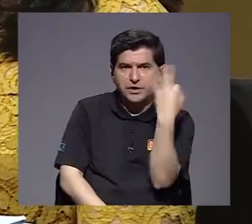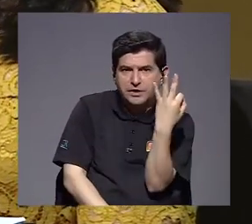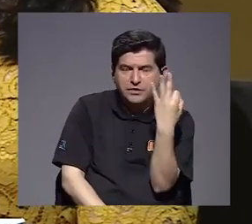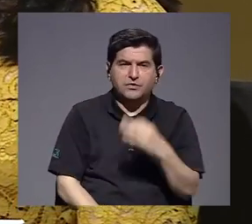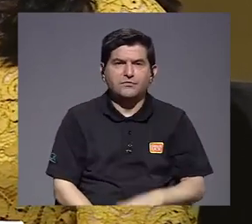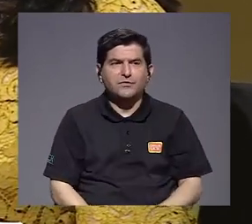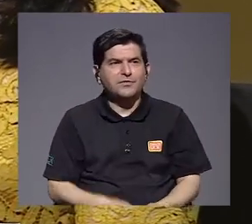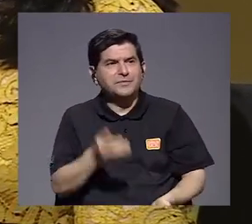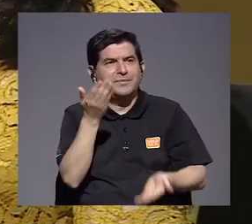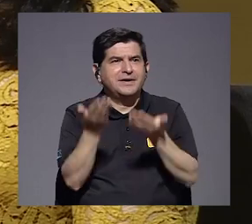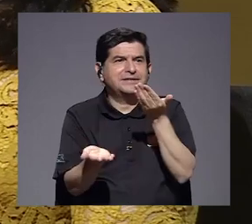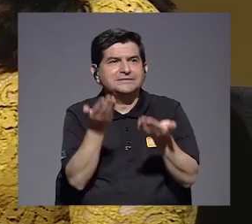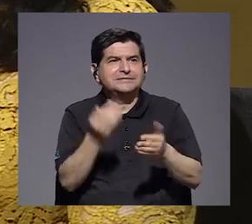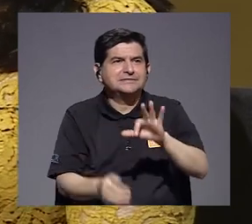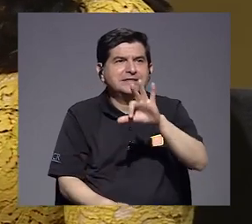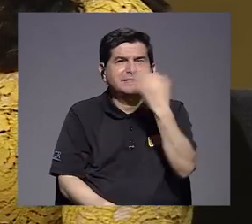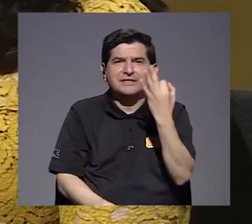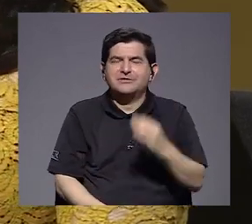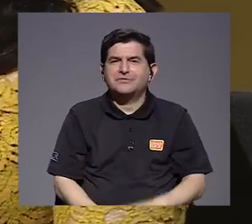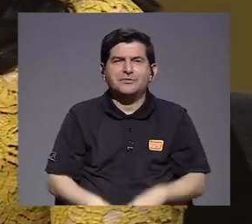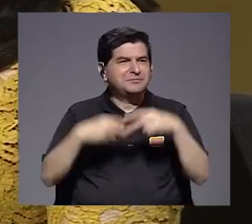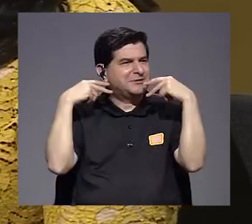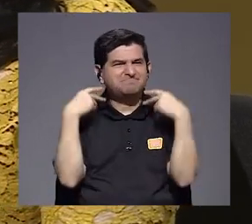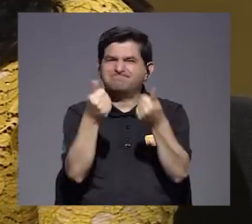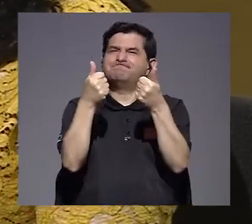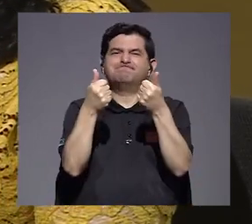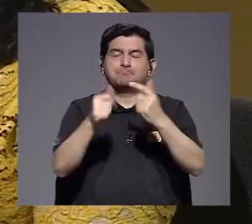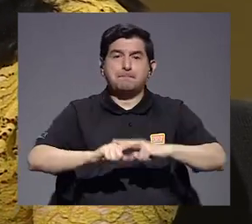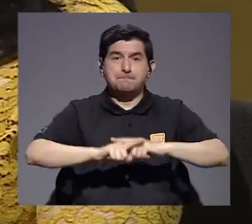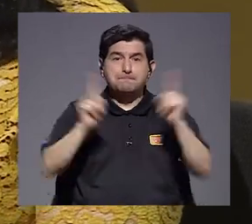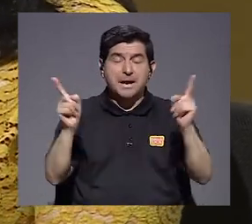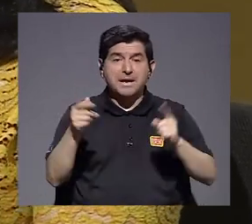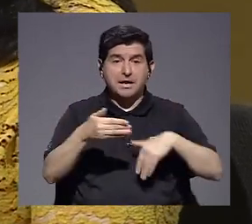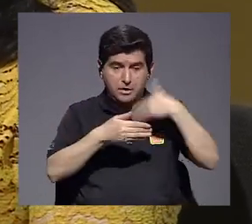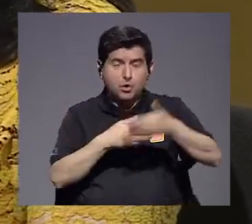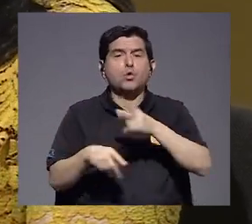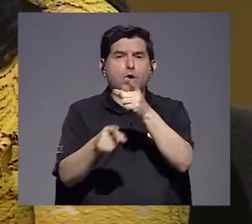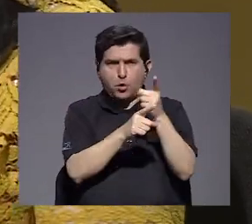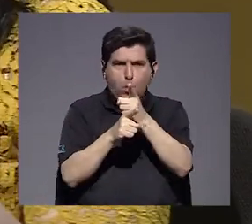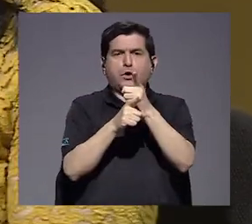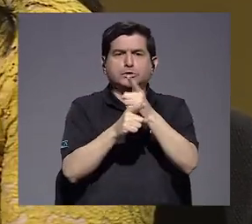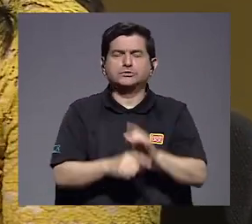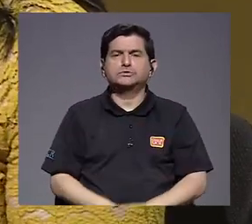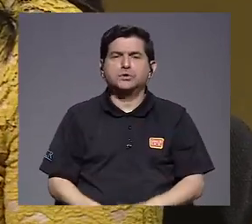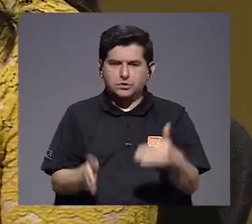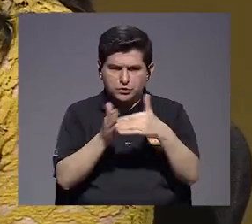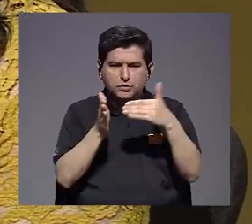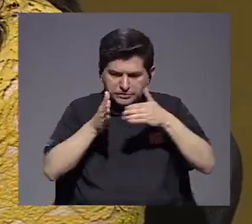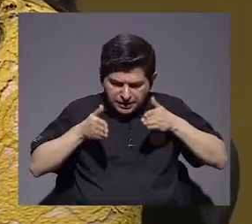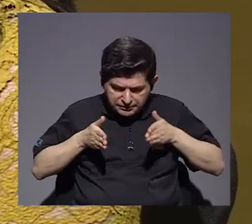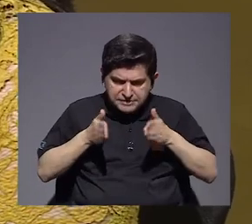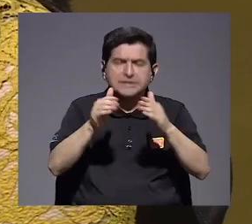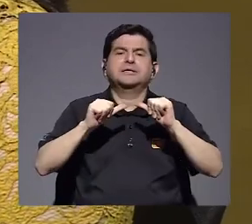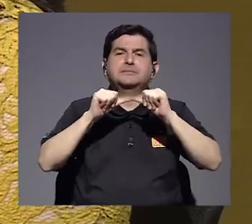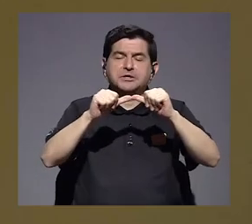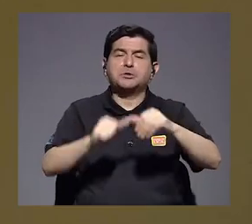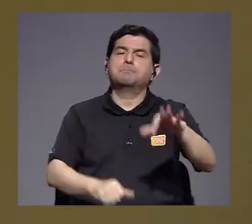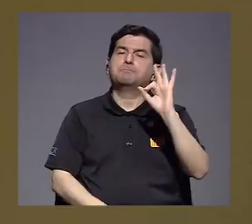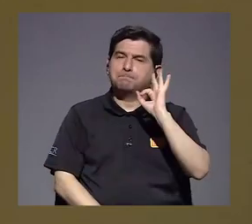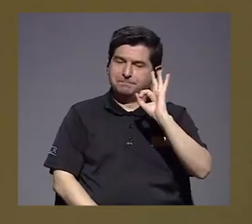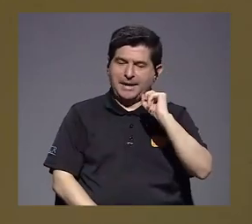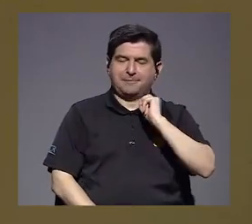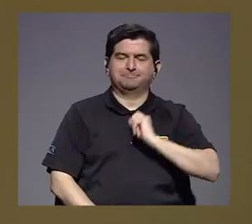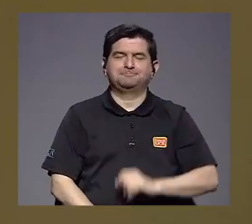muy intempestuosa, pero que luego ya se rectificó y retomamos el camino. Muy bien, muy bien.